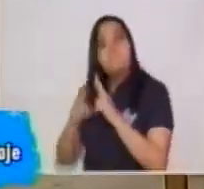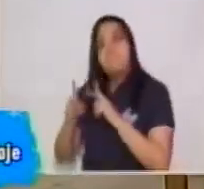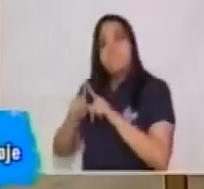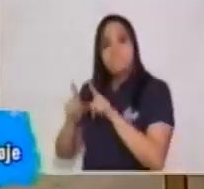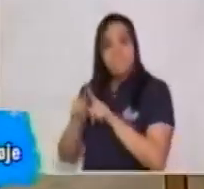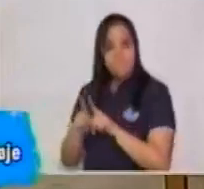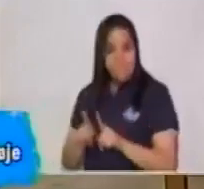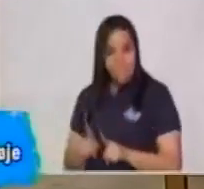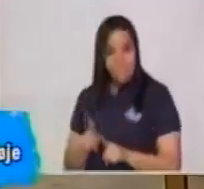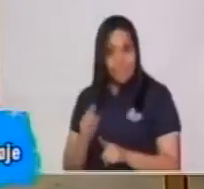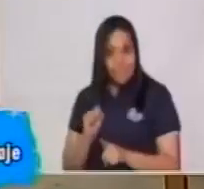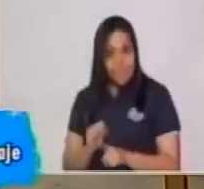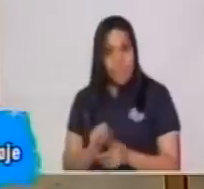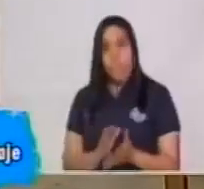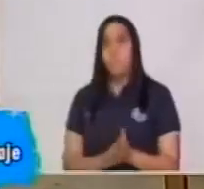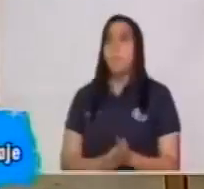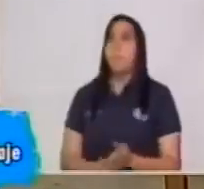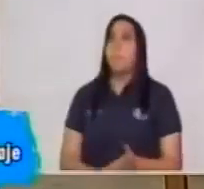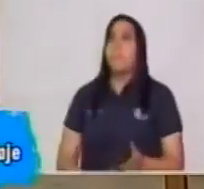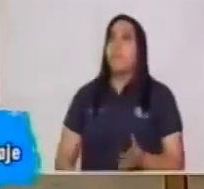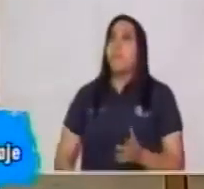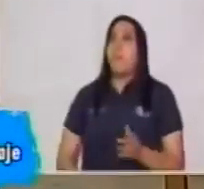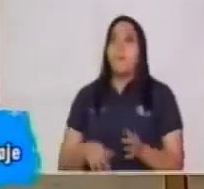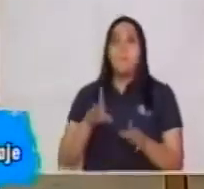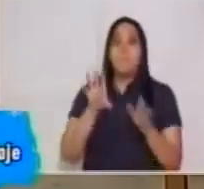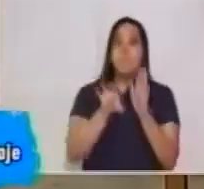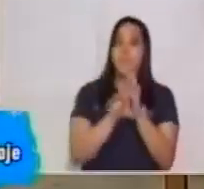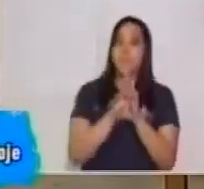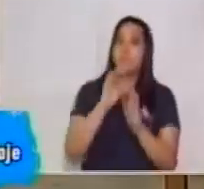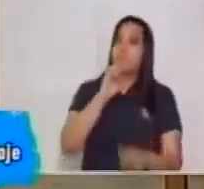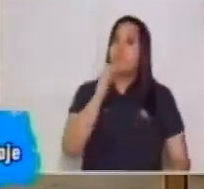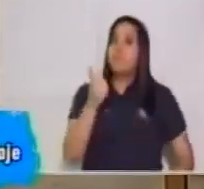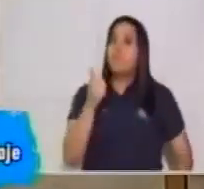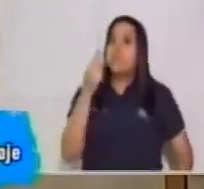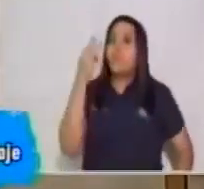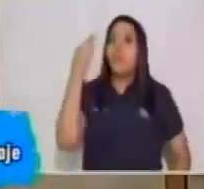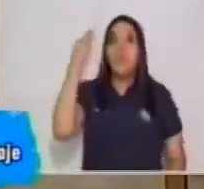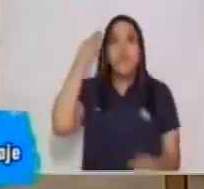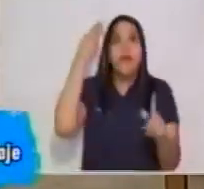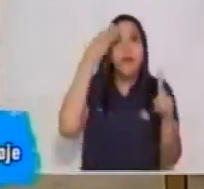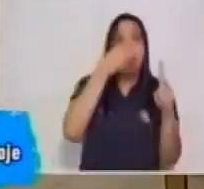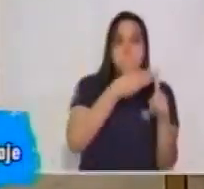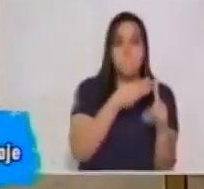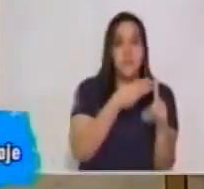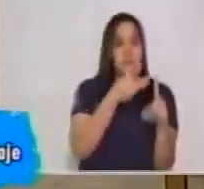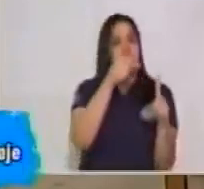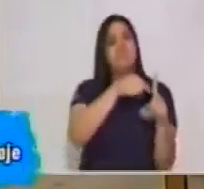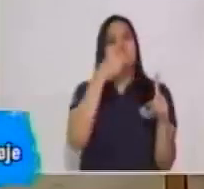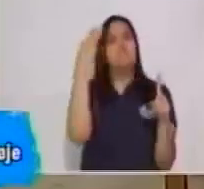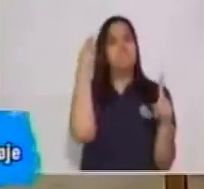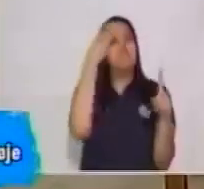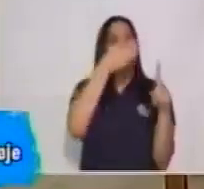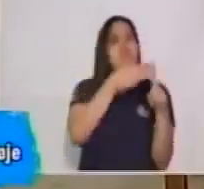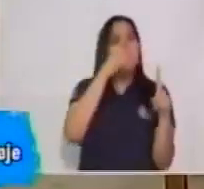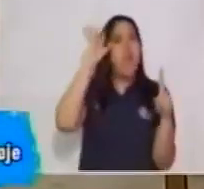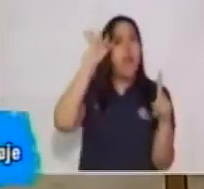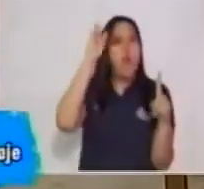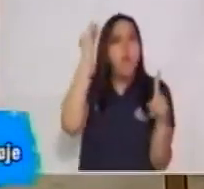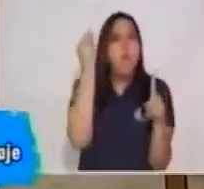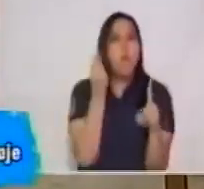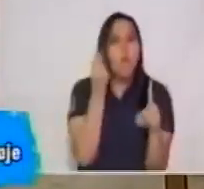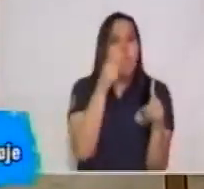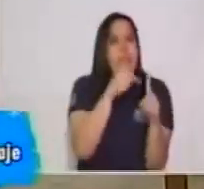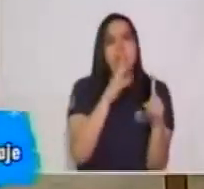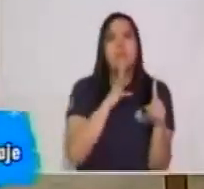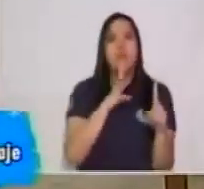participantes. Luego tenemos una meta. ¿Por qué estoy hablando? ¿Para qué me sirve